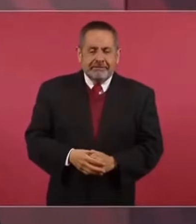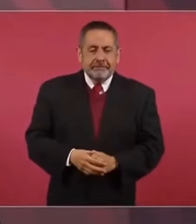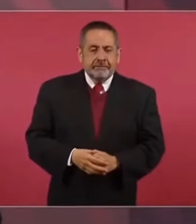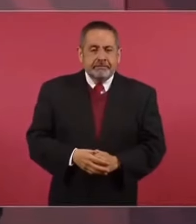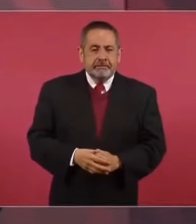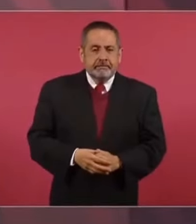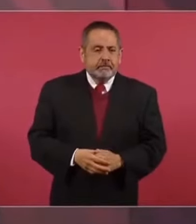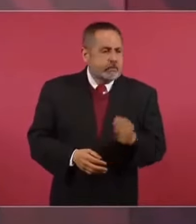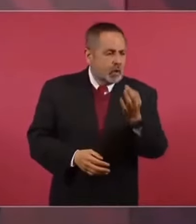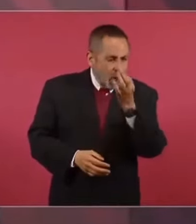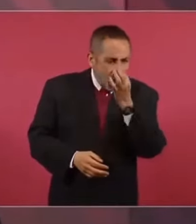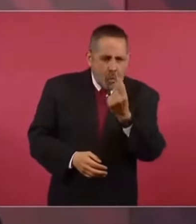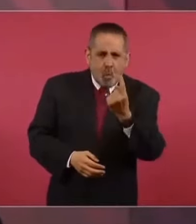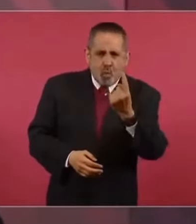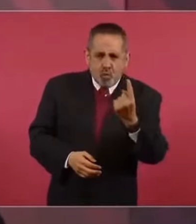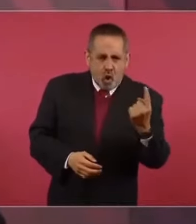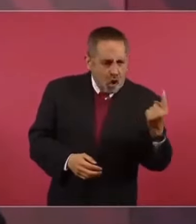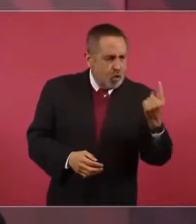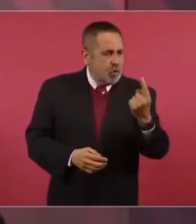No hay uno.